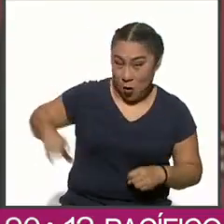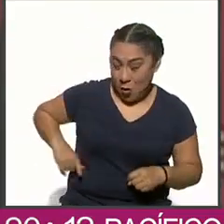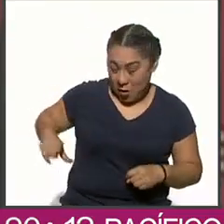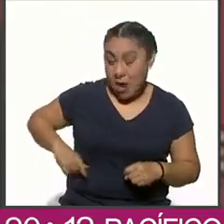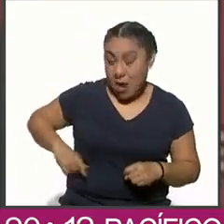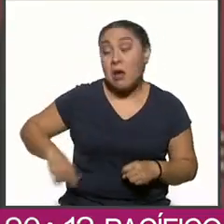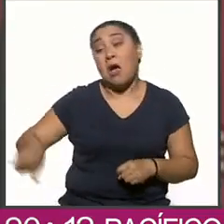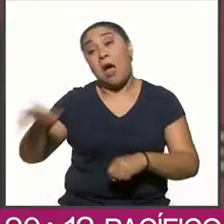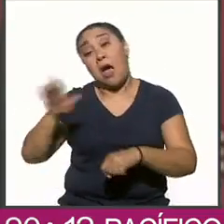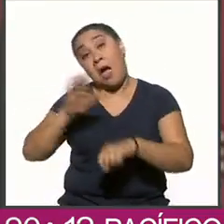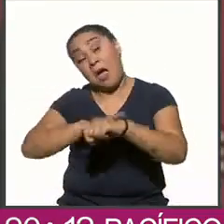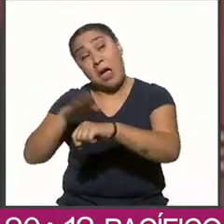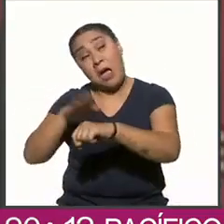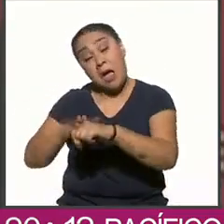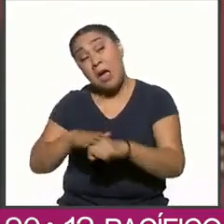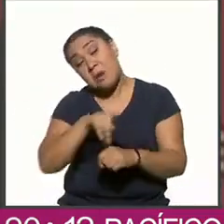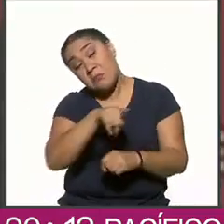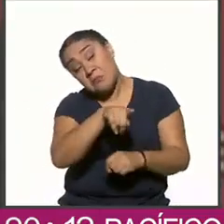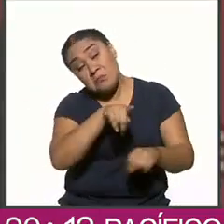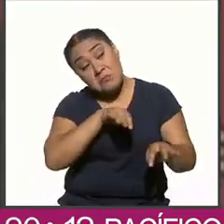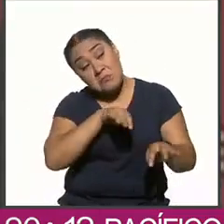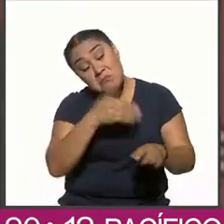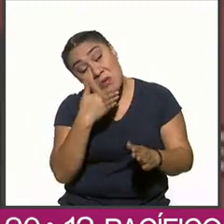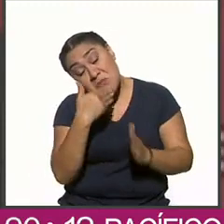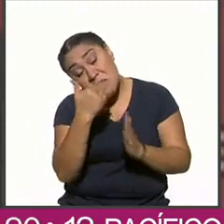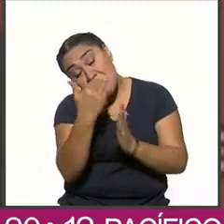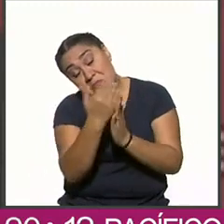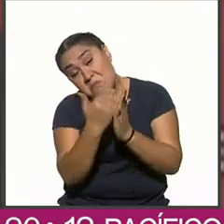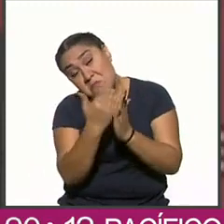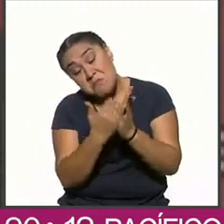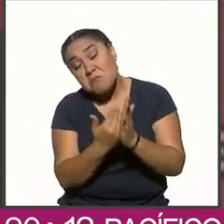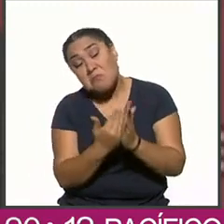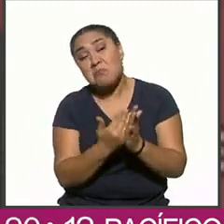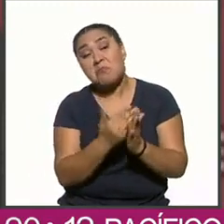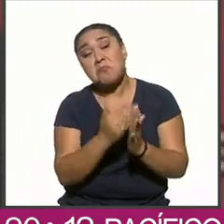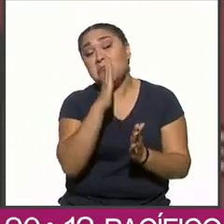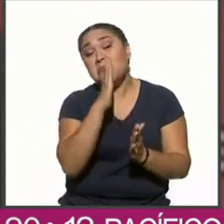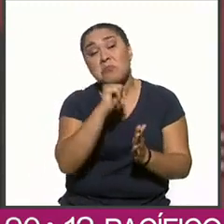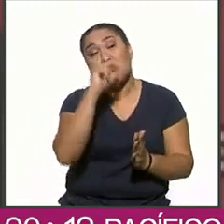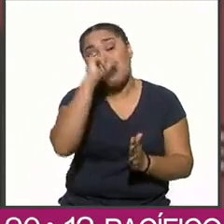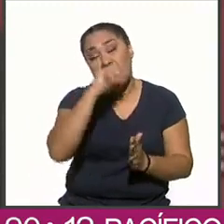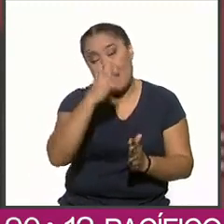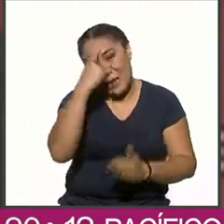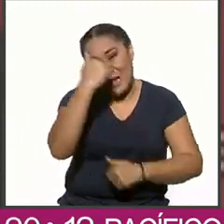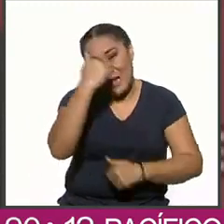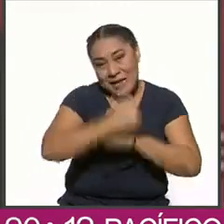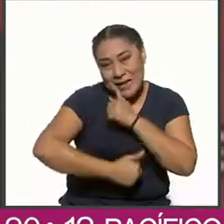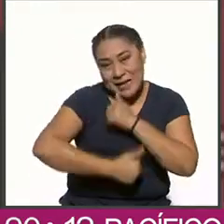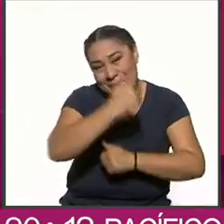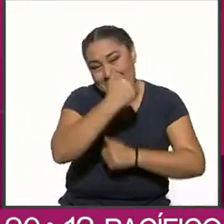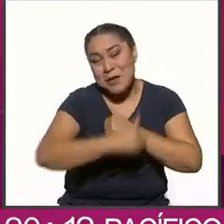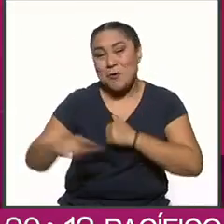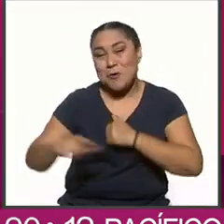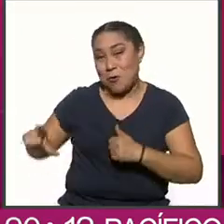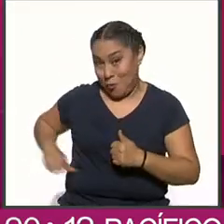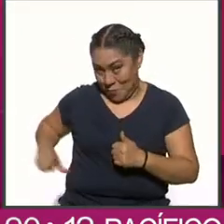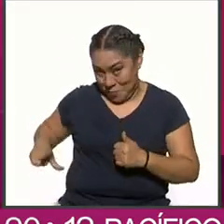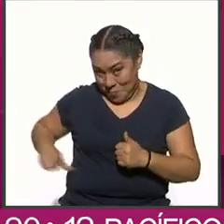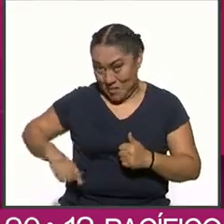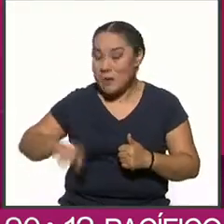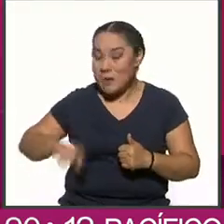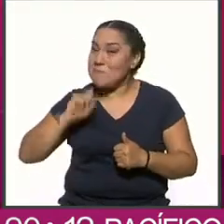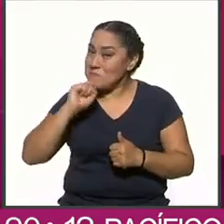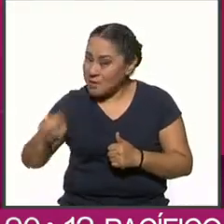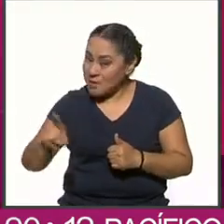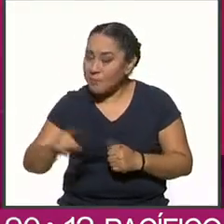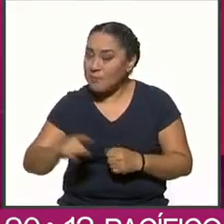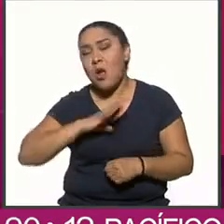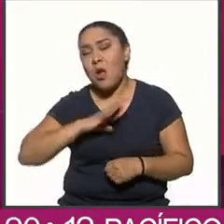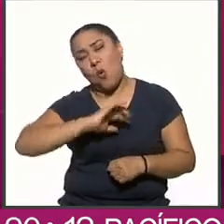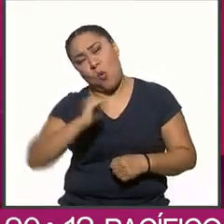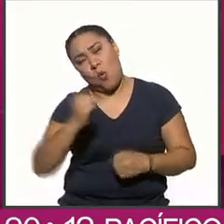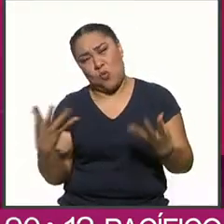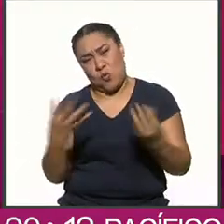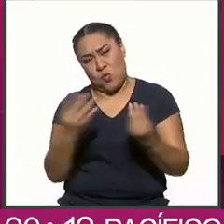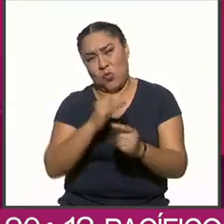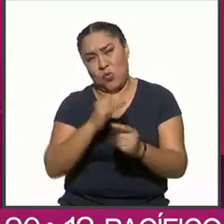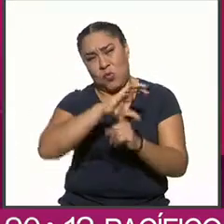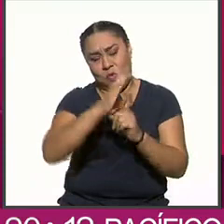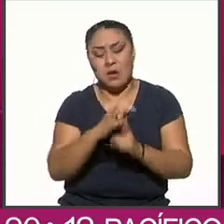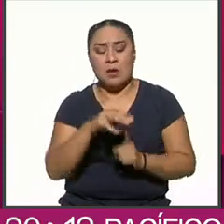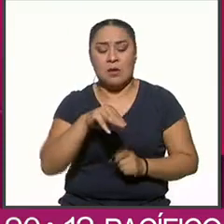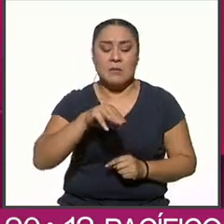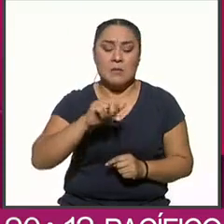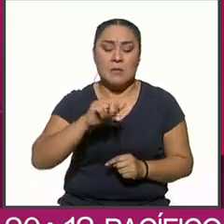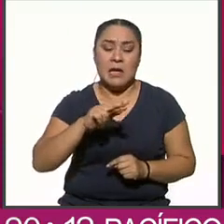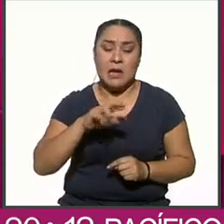que no cumplía los requisitos de residencia para contender por el puesto. Otro integrante del comité es Marco